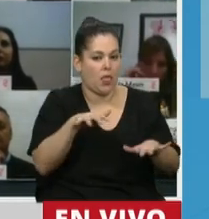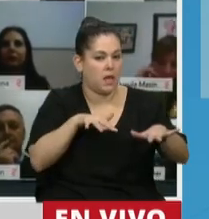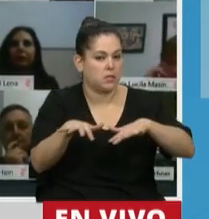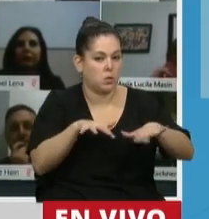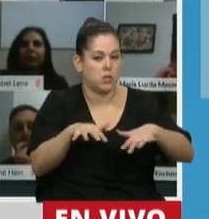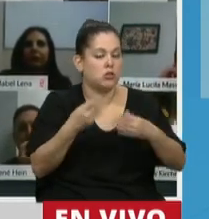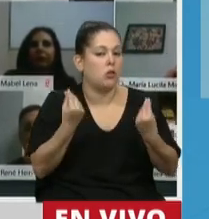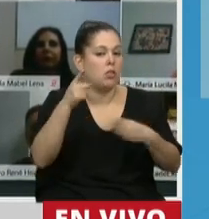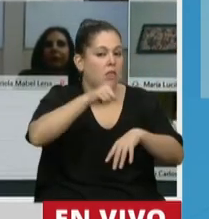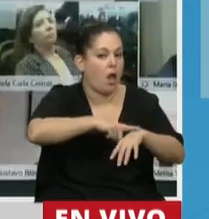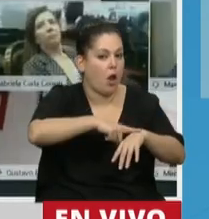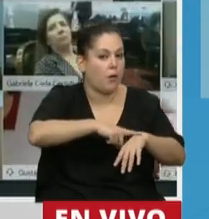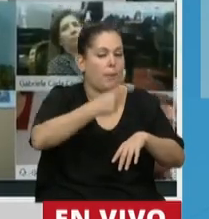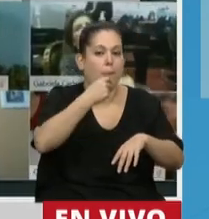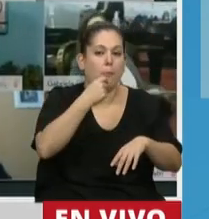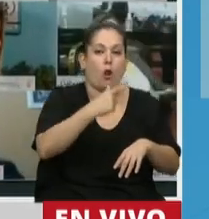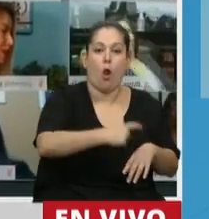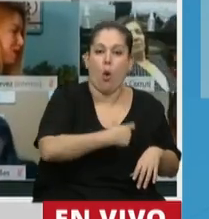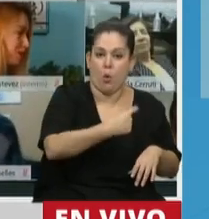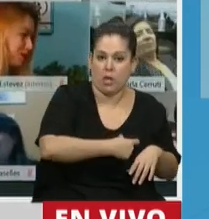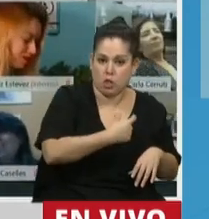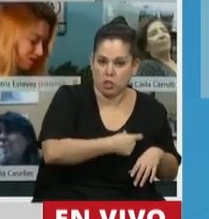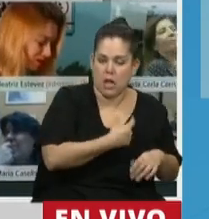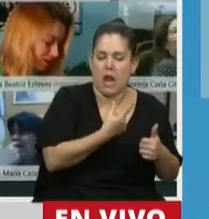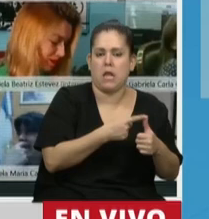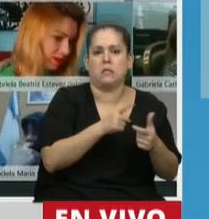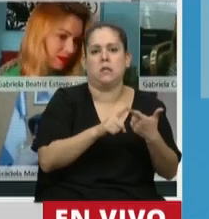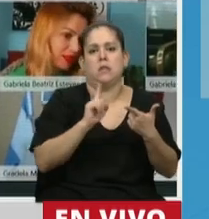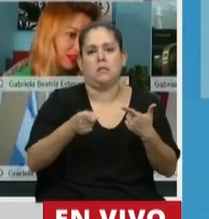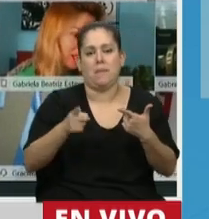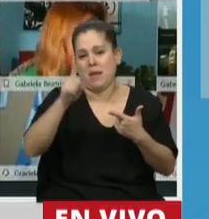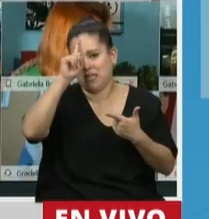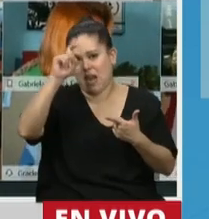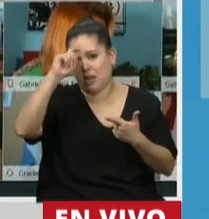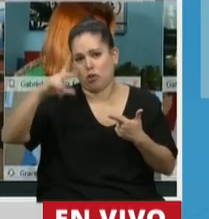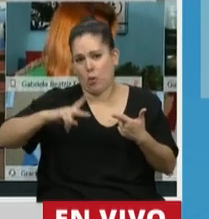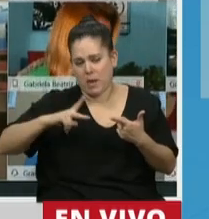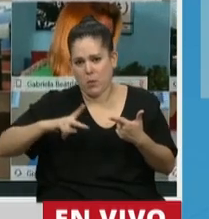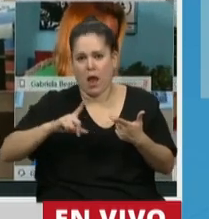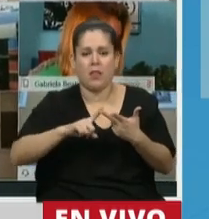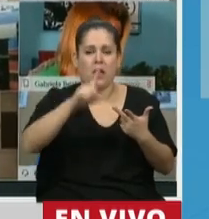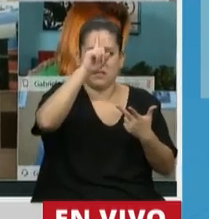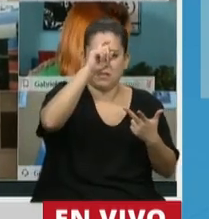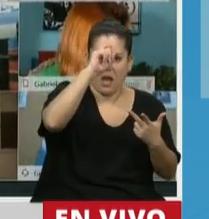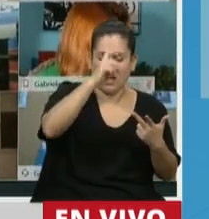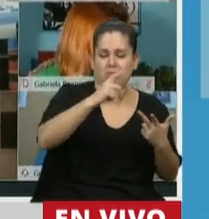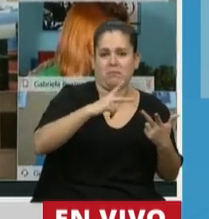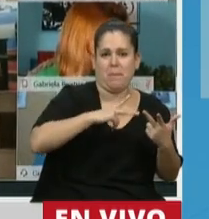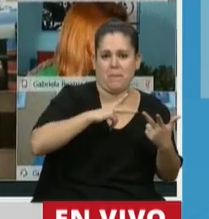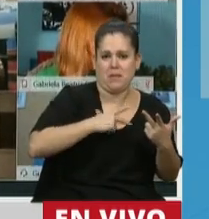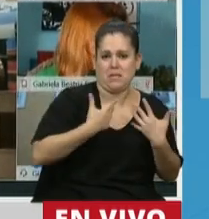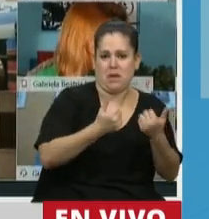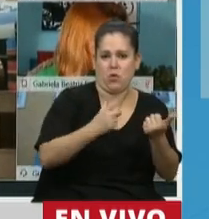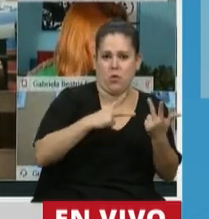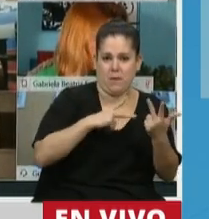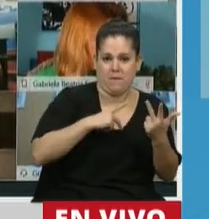subsistemas de salud, tanto las obras sociales como los sanatorios privados o la salud privada, y